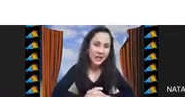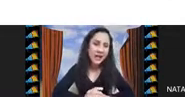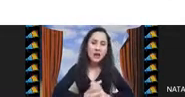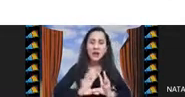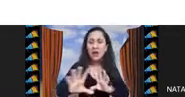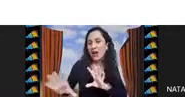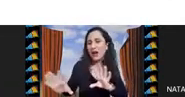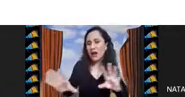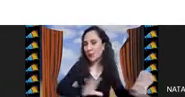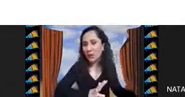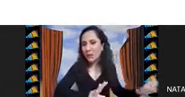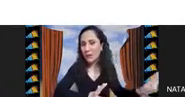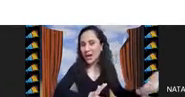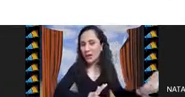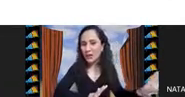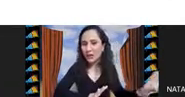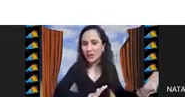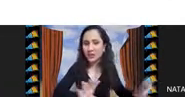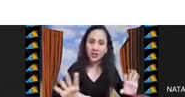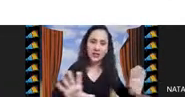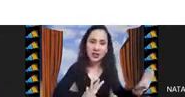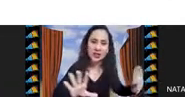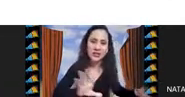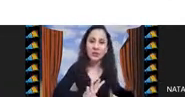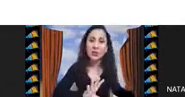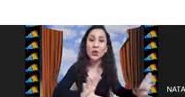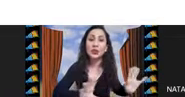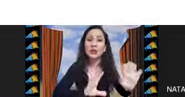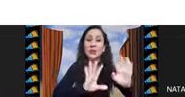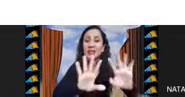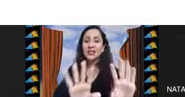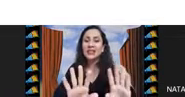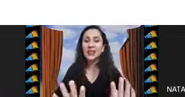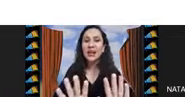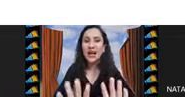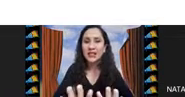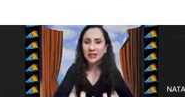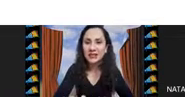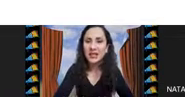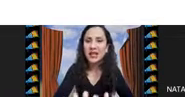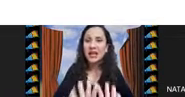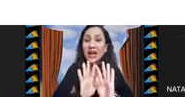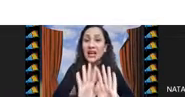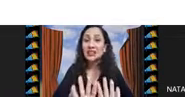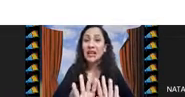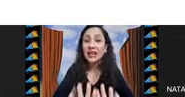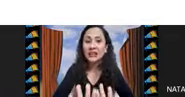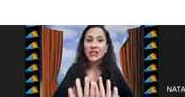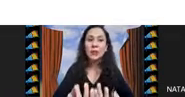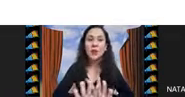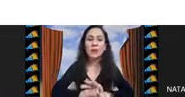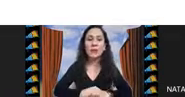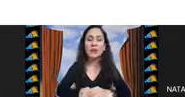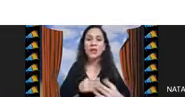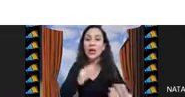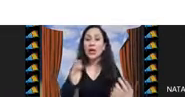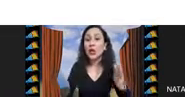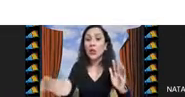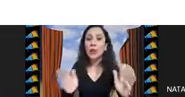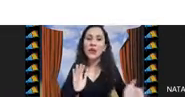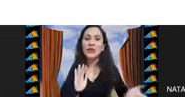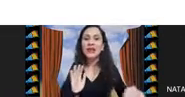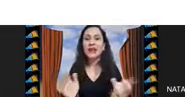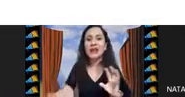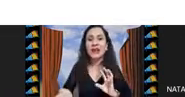conjunto original el problema de empacado de objetos en contenedores que vimos pues pertenece a esta clase de problemas